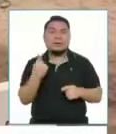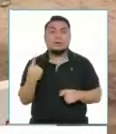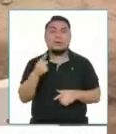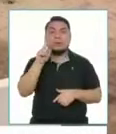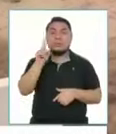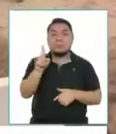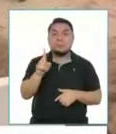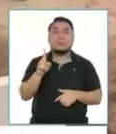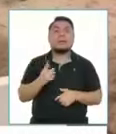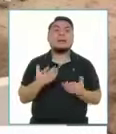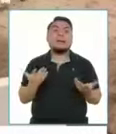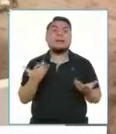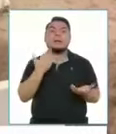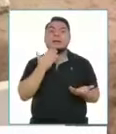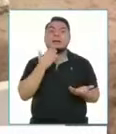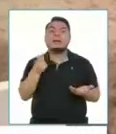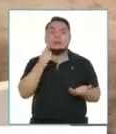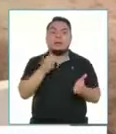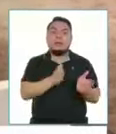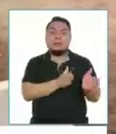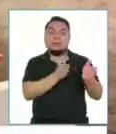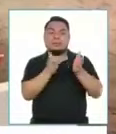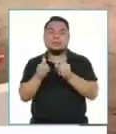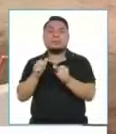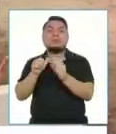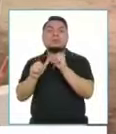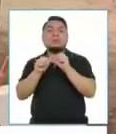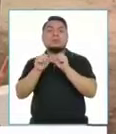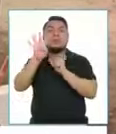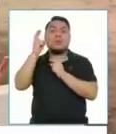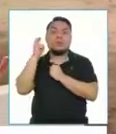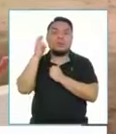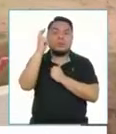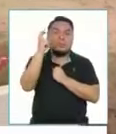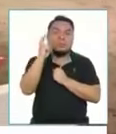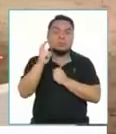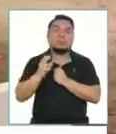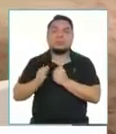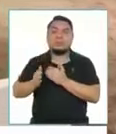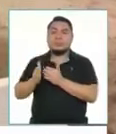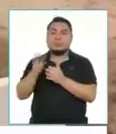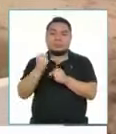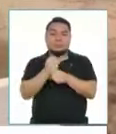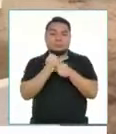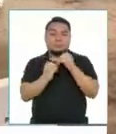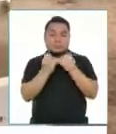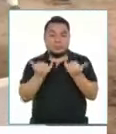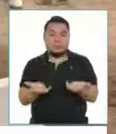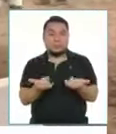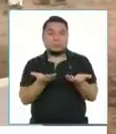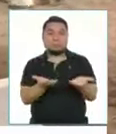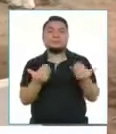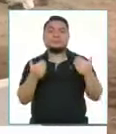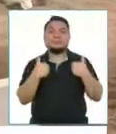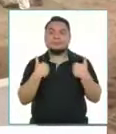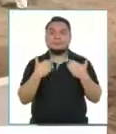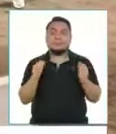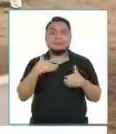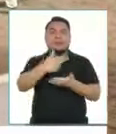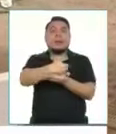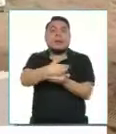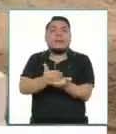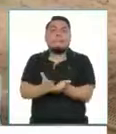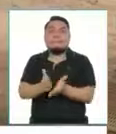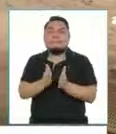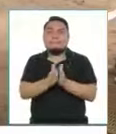una de las alternativas era en un extremo de la línea 4, completa, porque esta obra que estamos ahorita tiene un pedazo, un